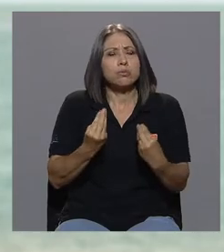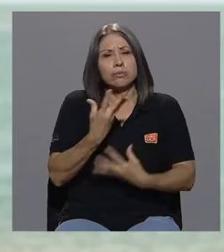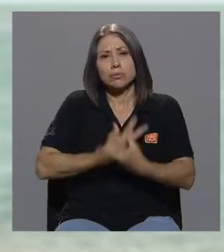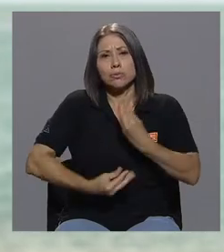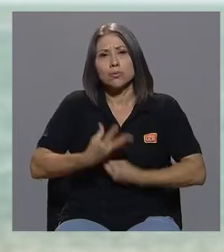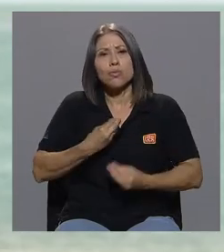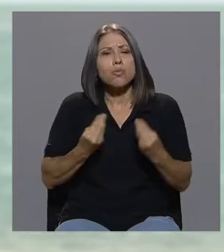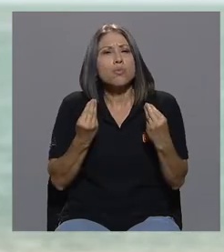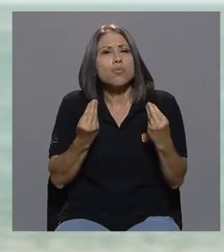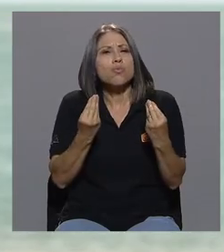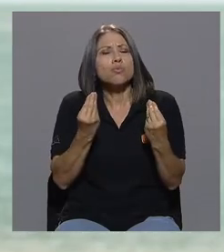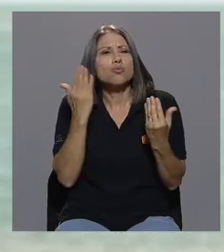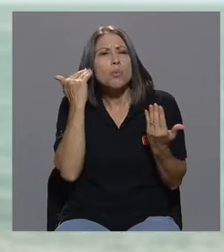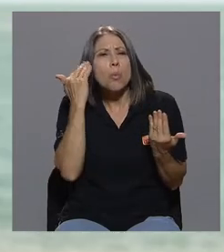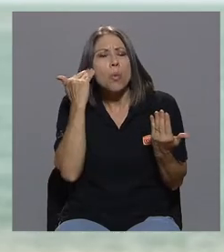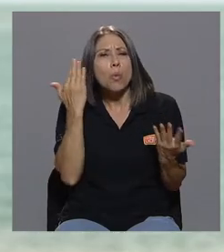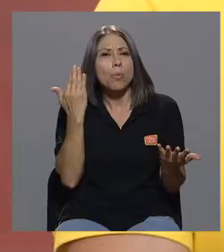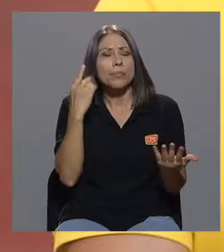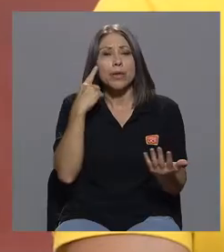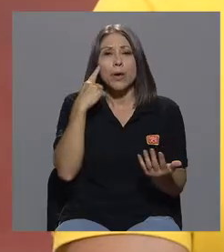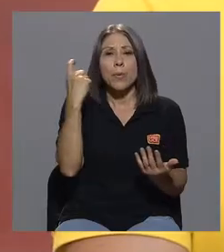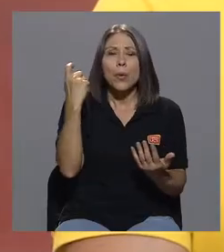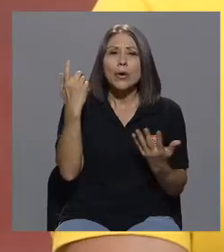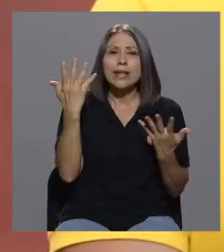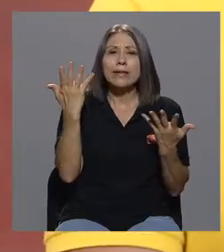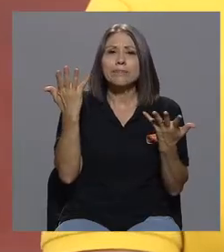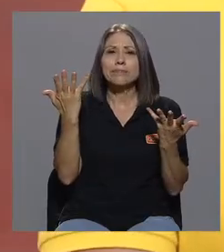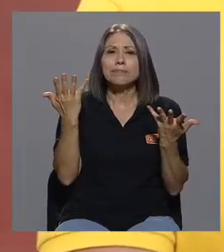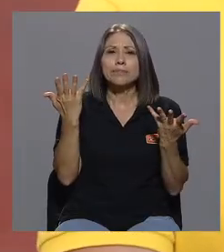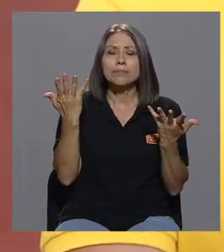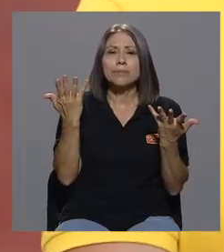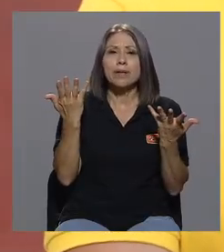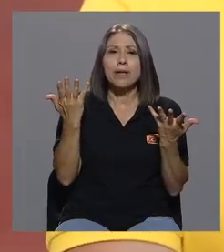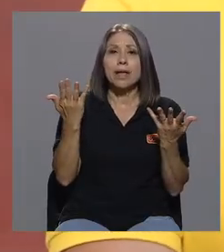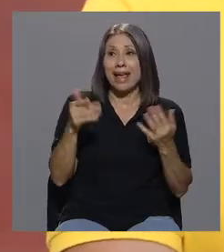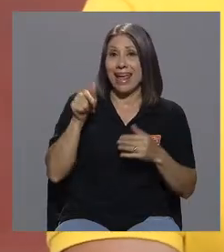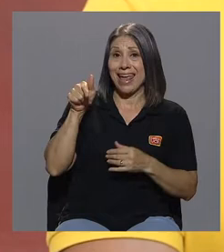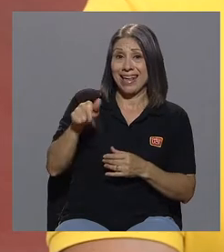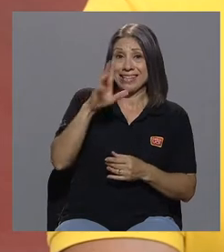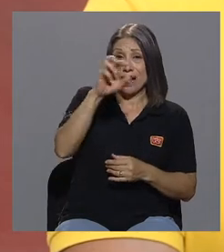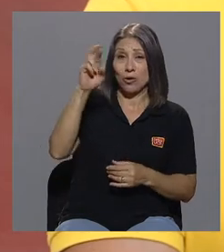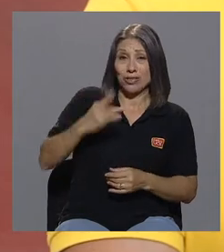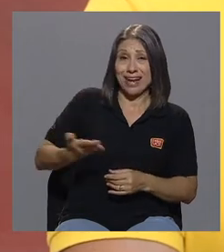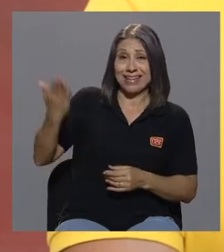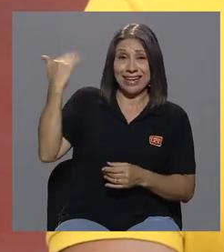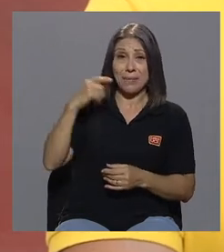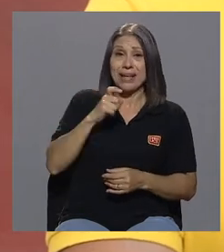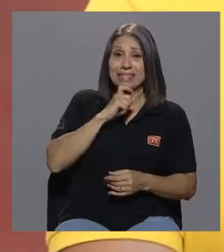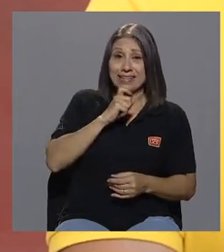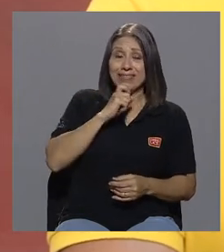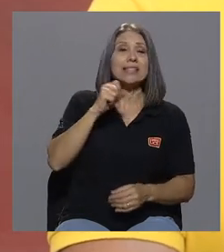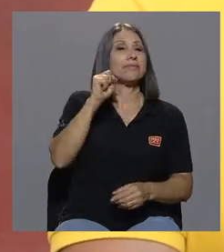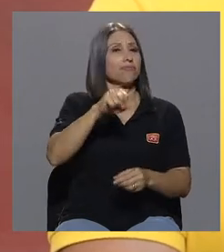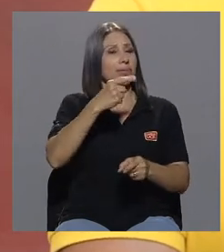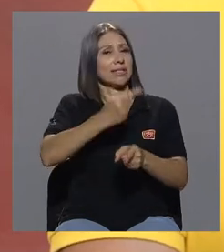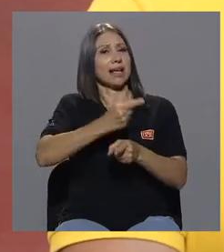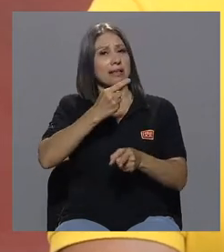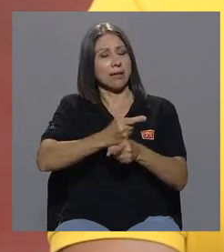los contextos... En esa Costa Rica eran más difíciles. Exactamente. Exactamente.